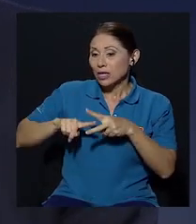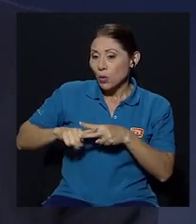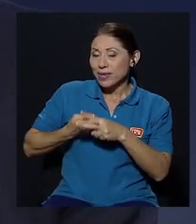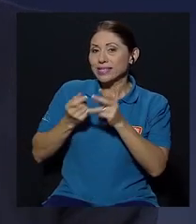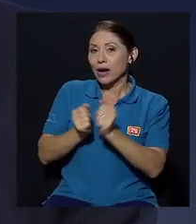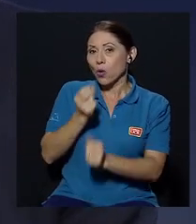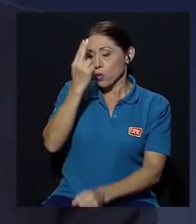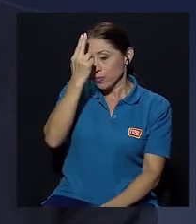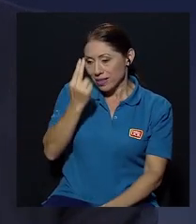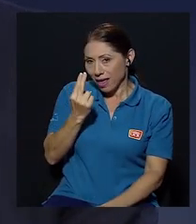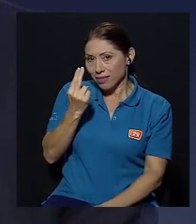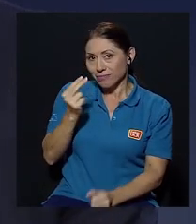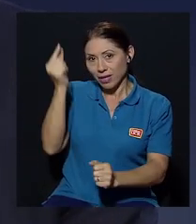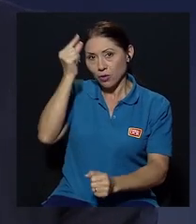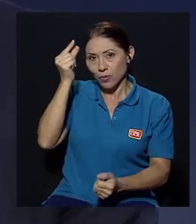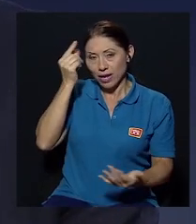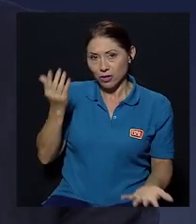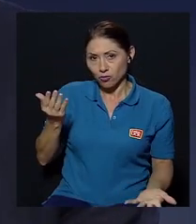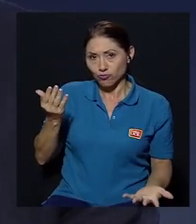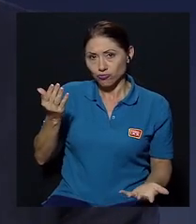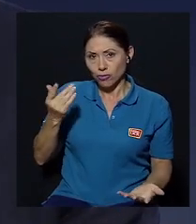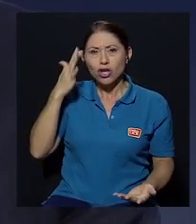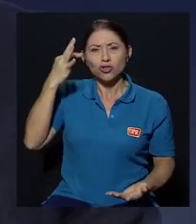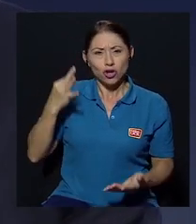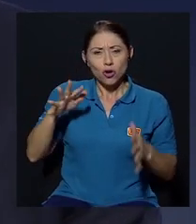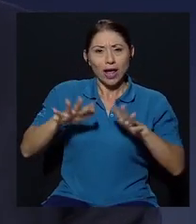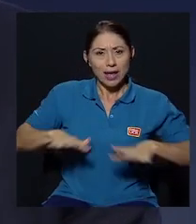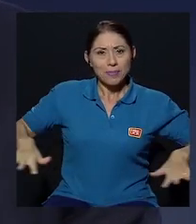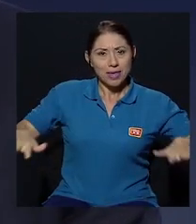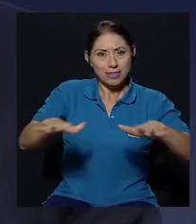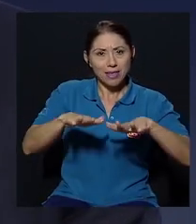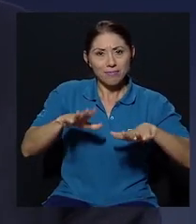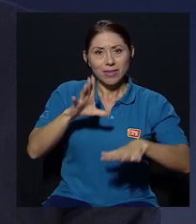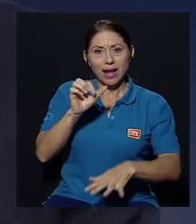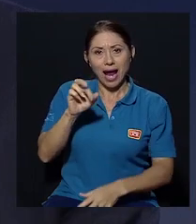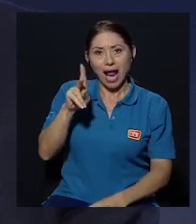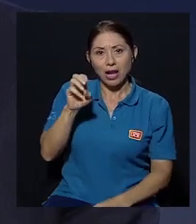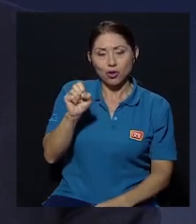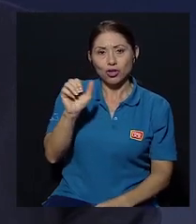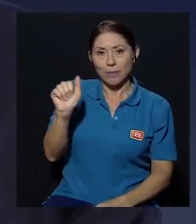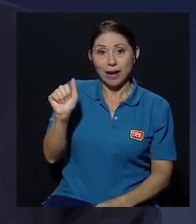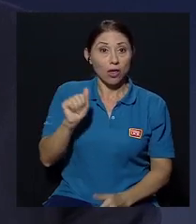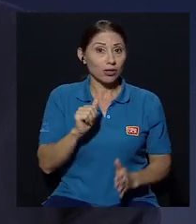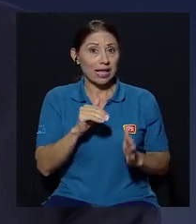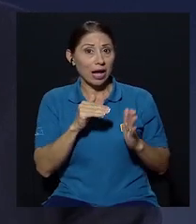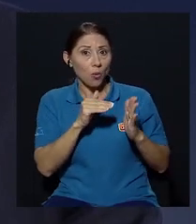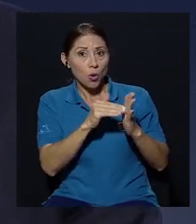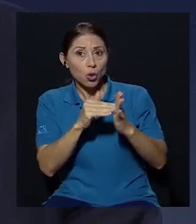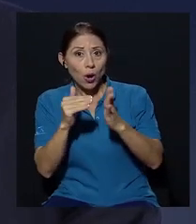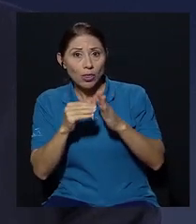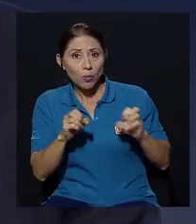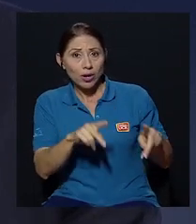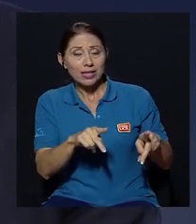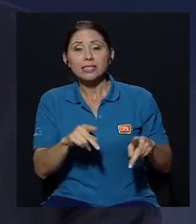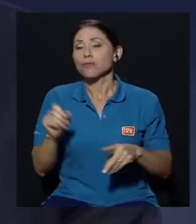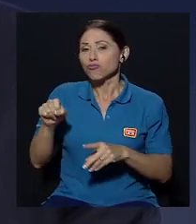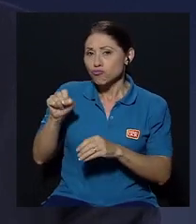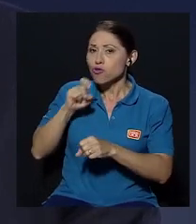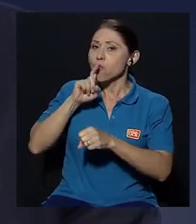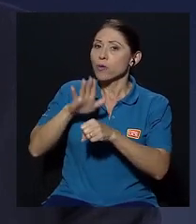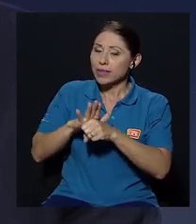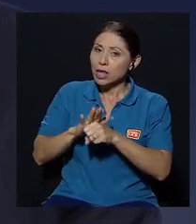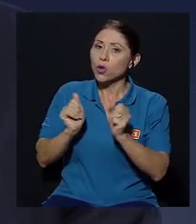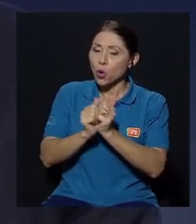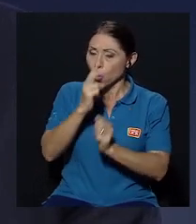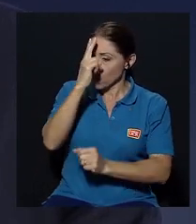el gobierno con humildad y yo creo que hay ambiente Carlos Alvarado está tocando puertas muy comprometido con tocando